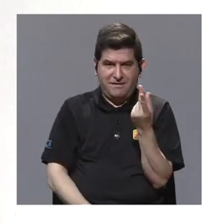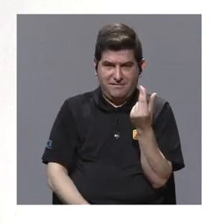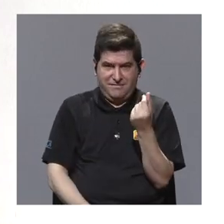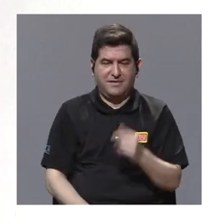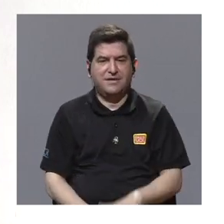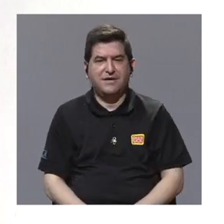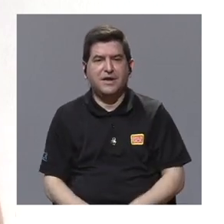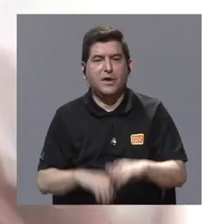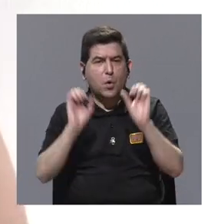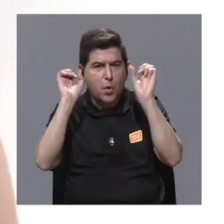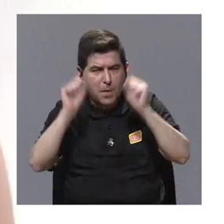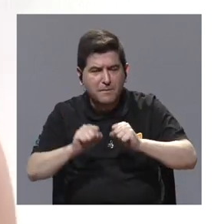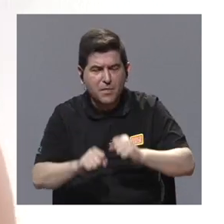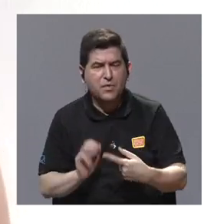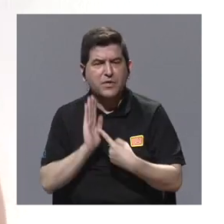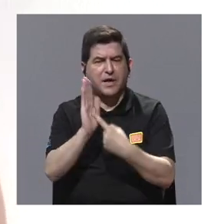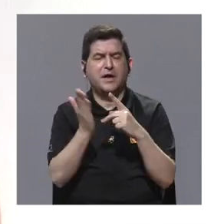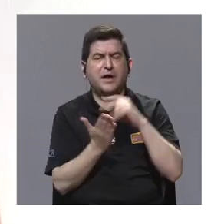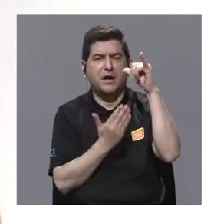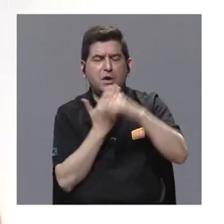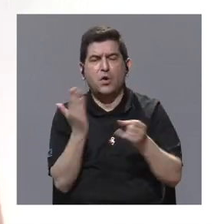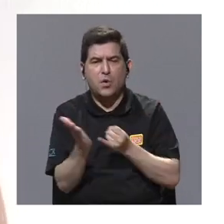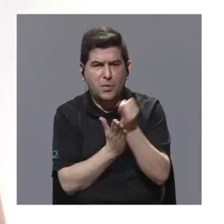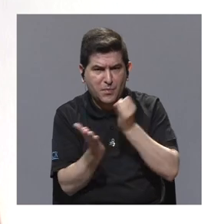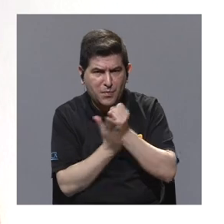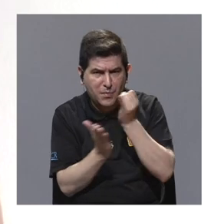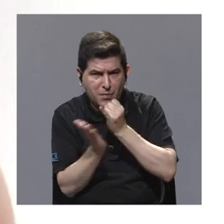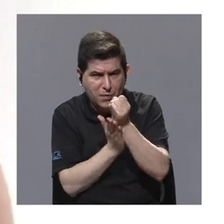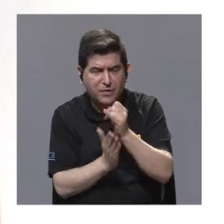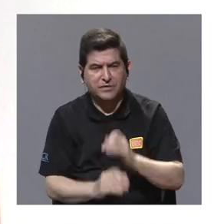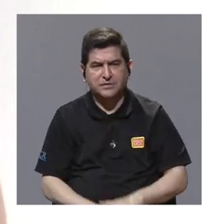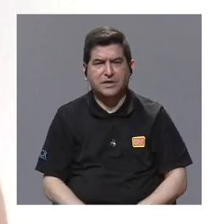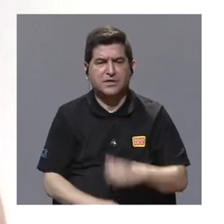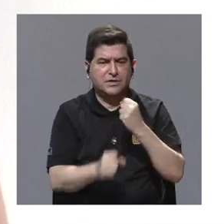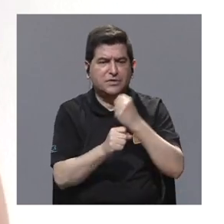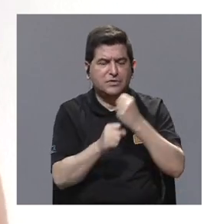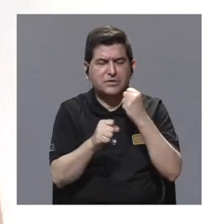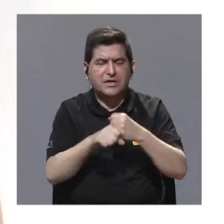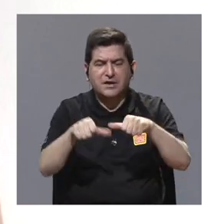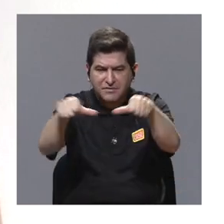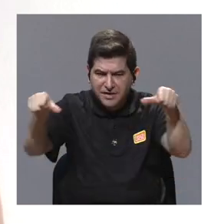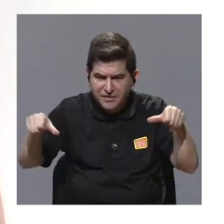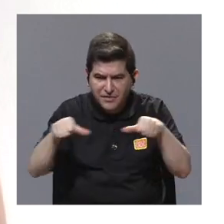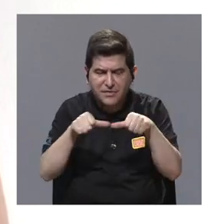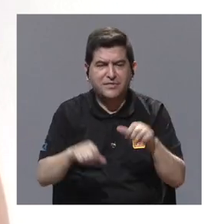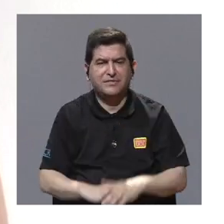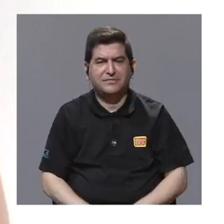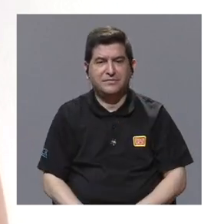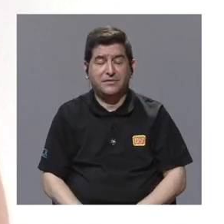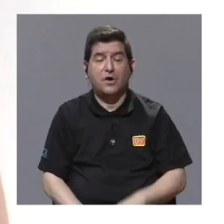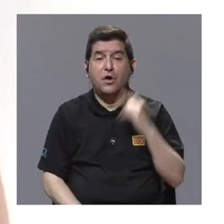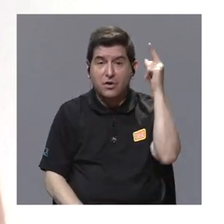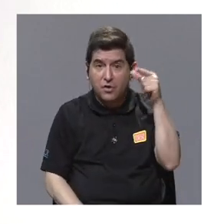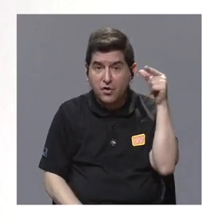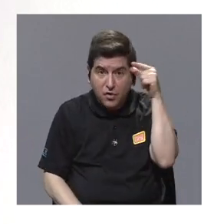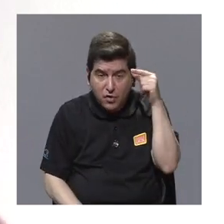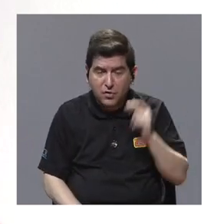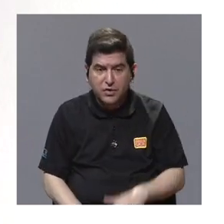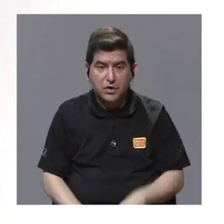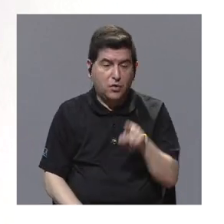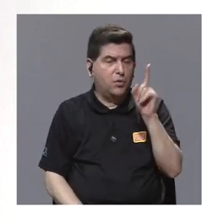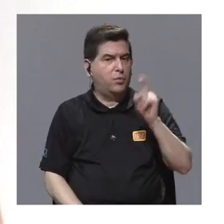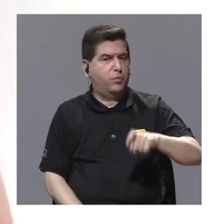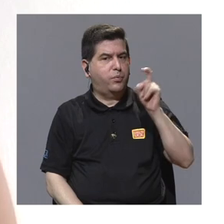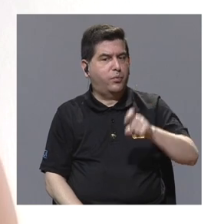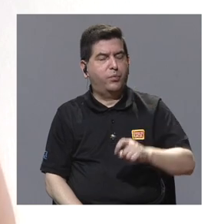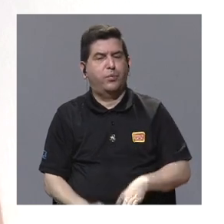para la presentación de proyectos de investigación, trabajo de campo, etcétera, que obviamente es demasiado